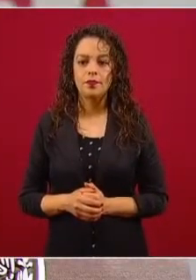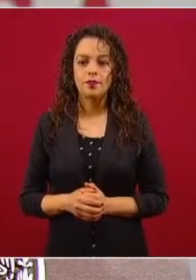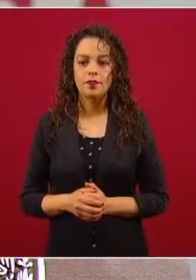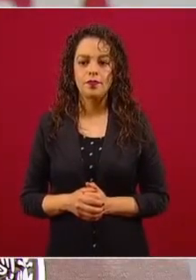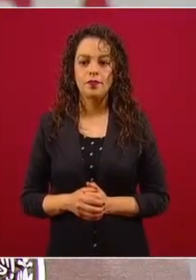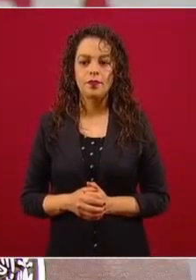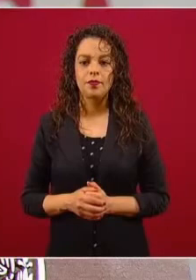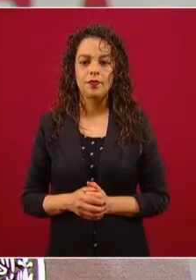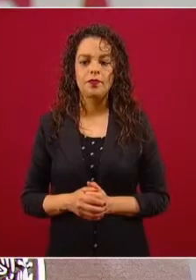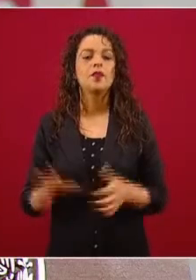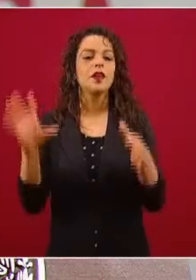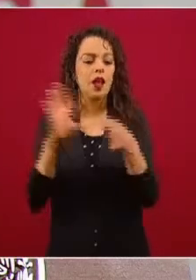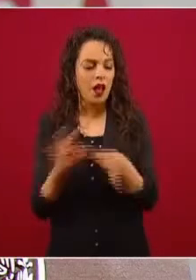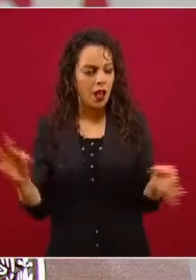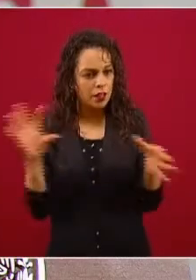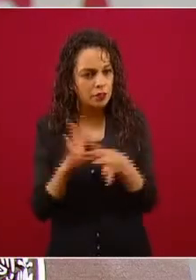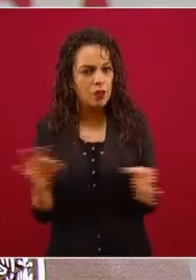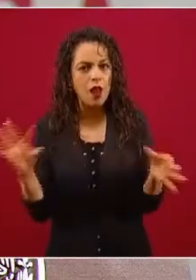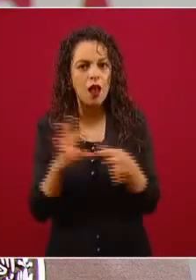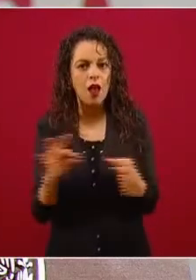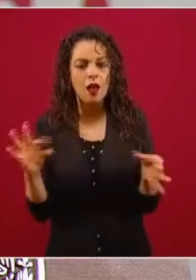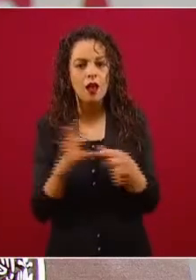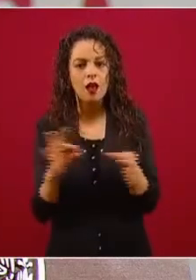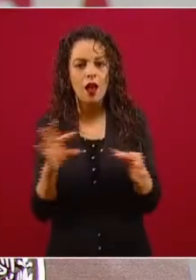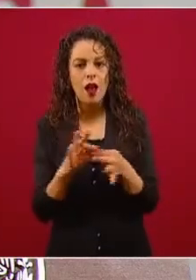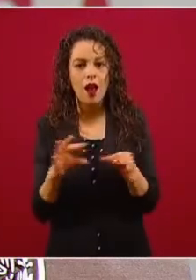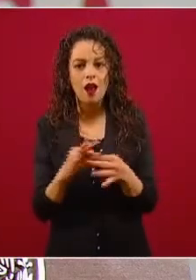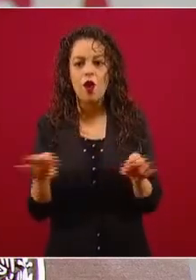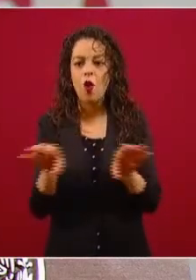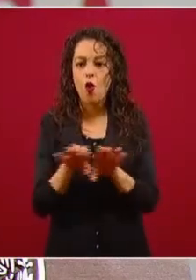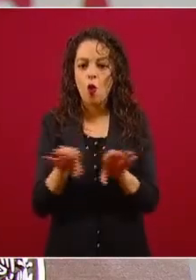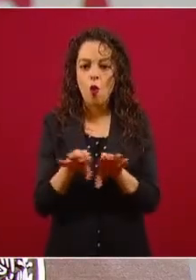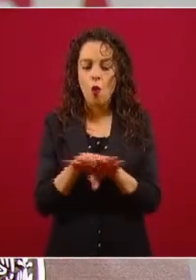que nos expliquen cómo operan los bots,